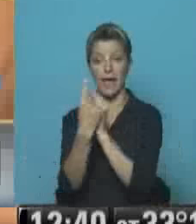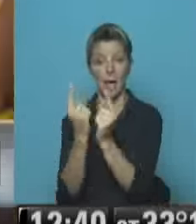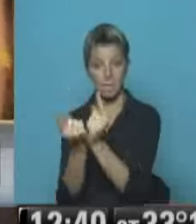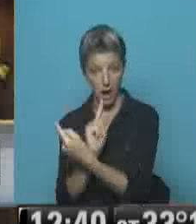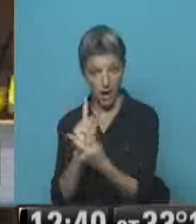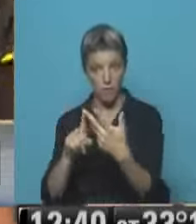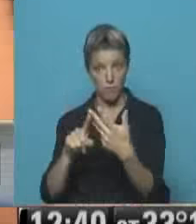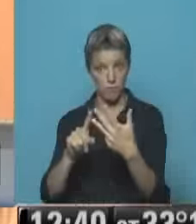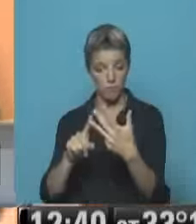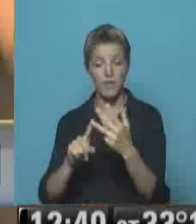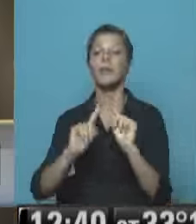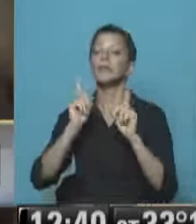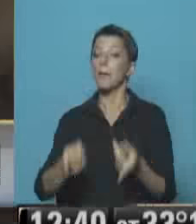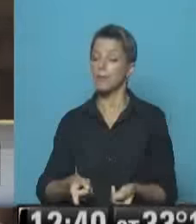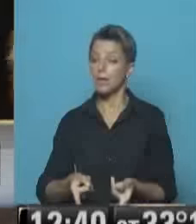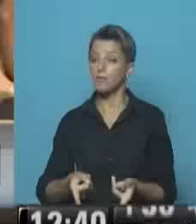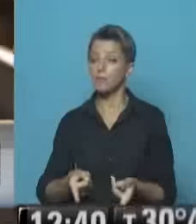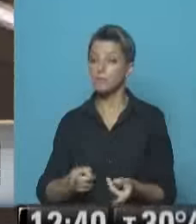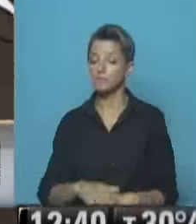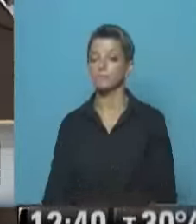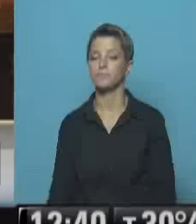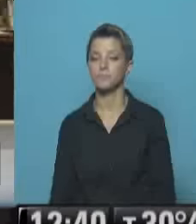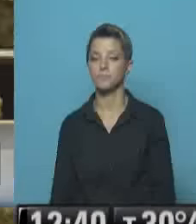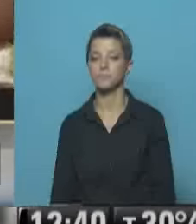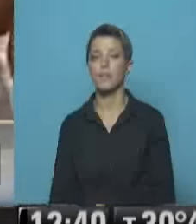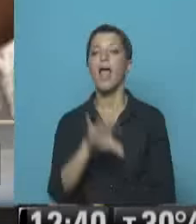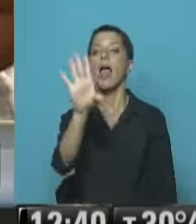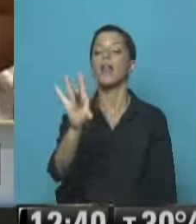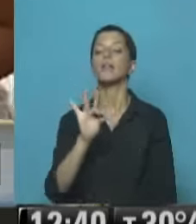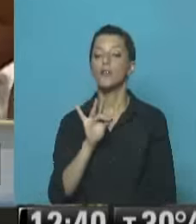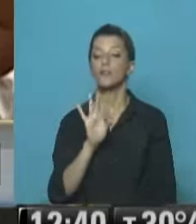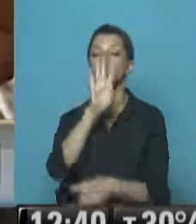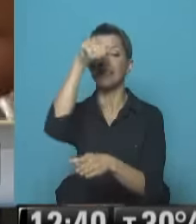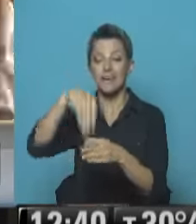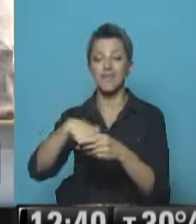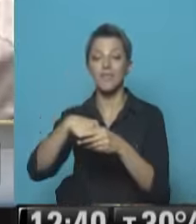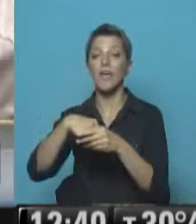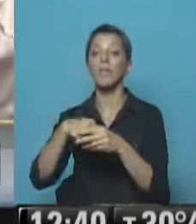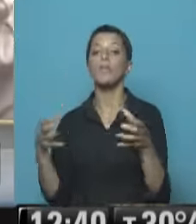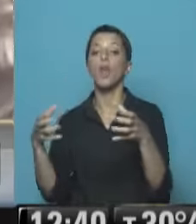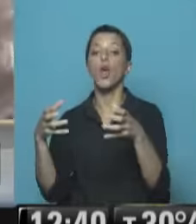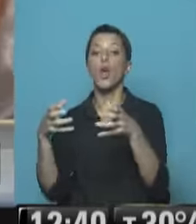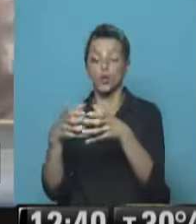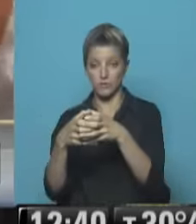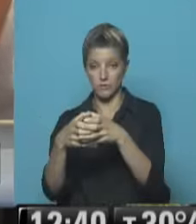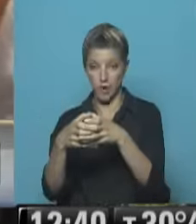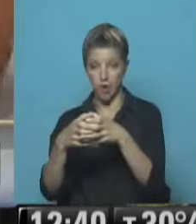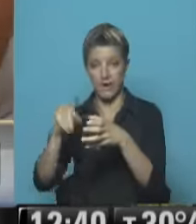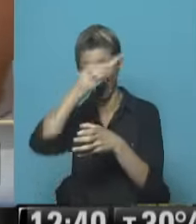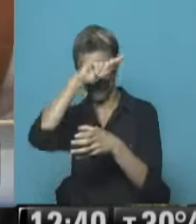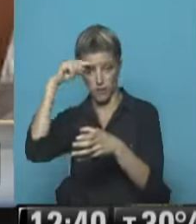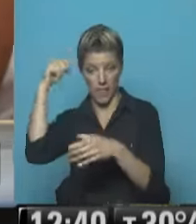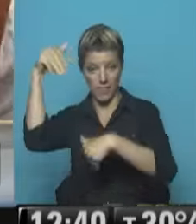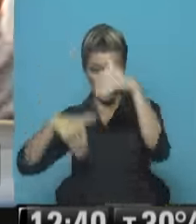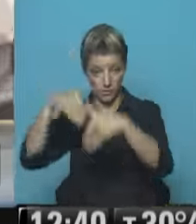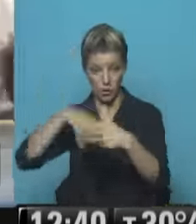Así también como la designación de integrantes del Consejo Nacional Electoral Algunas de